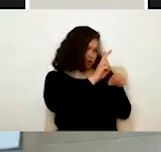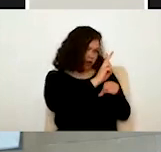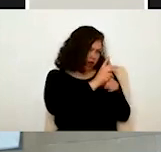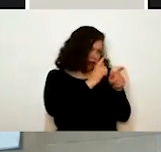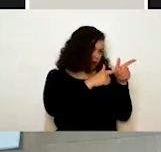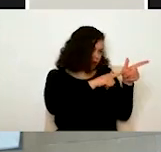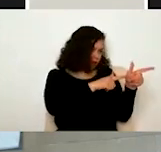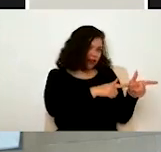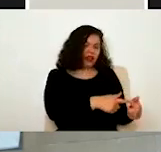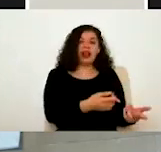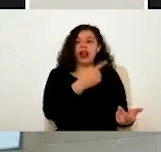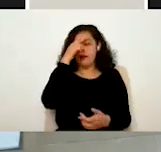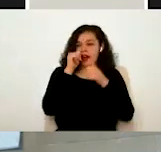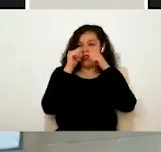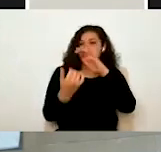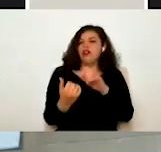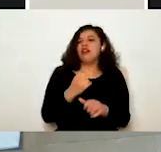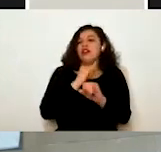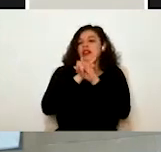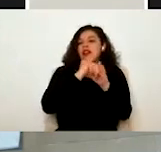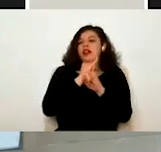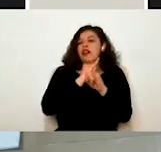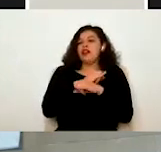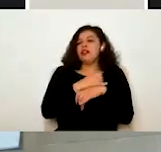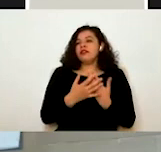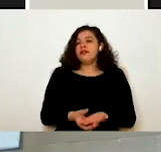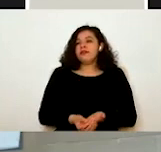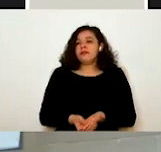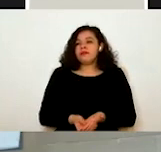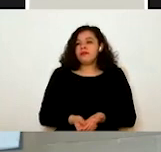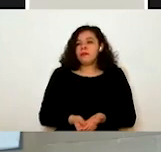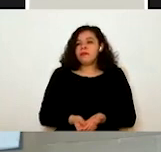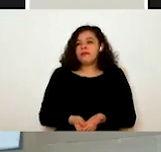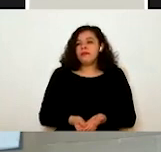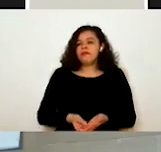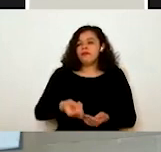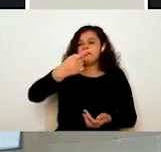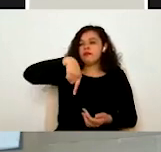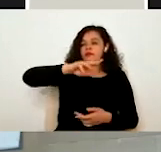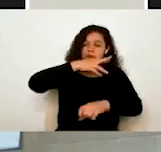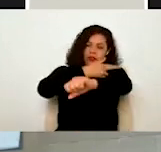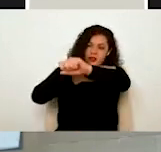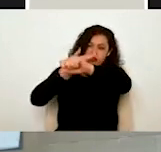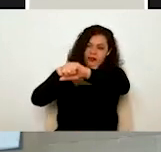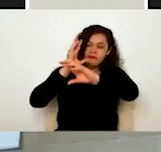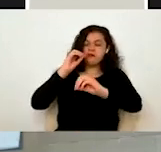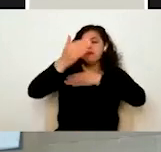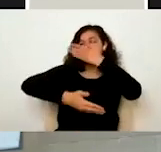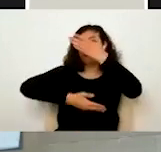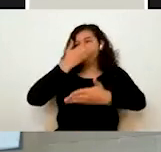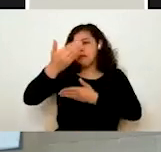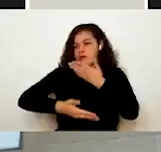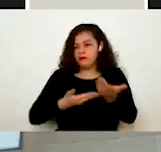en esta parte de atención virtual, ustedes pueden solicitar todos los trámites o servicios que no estén aquí